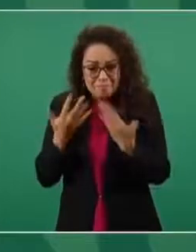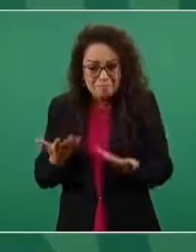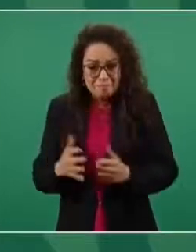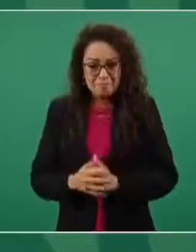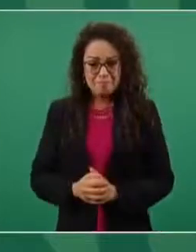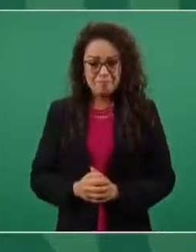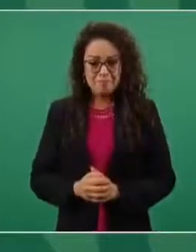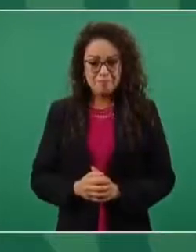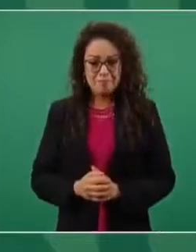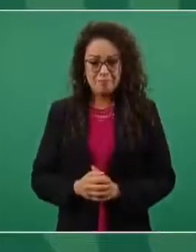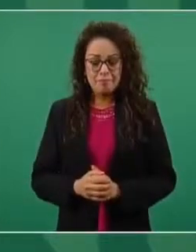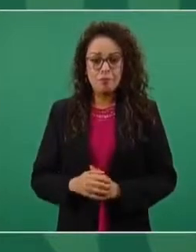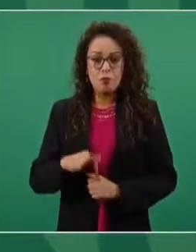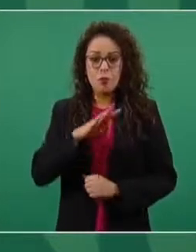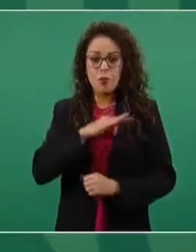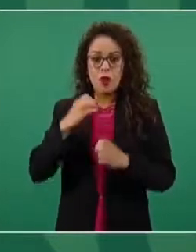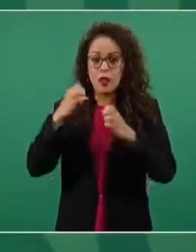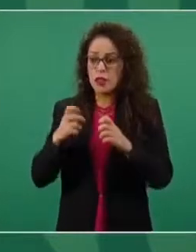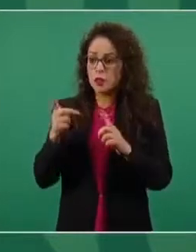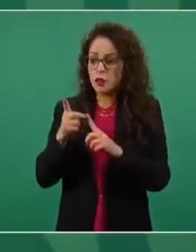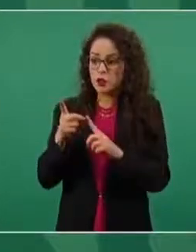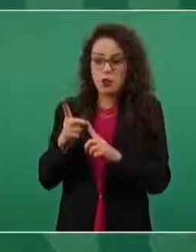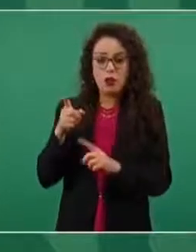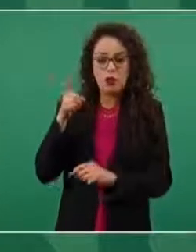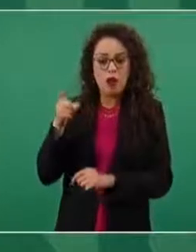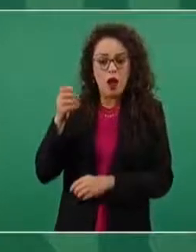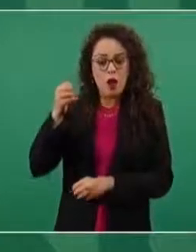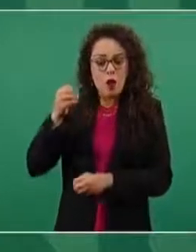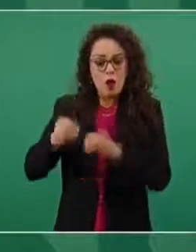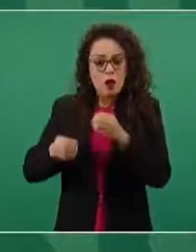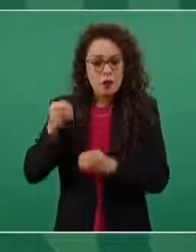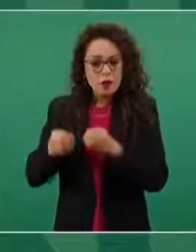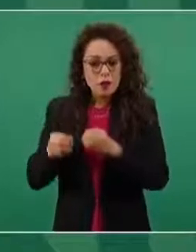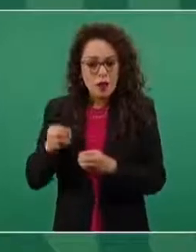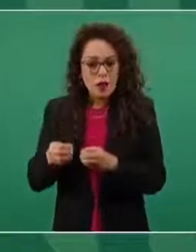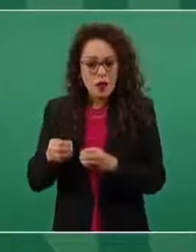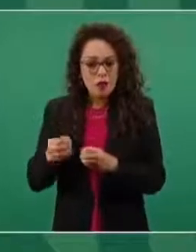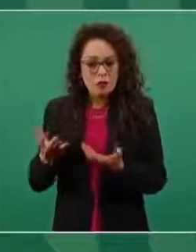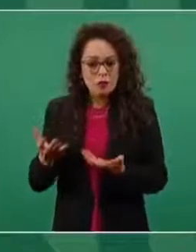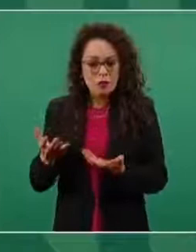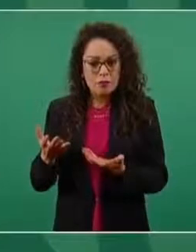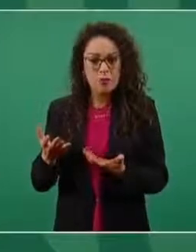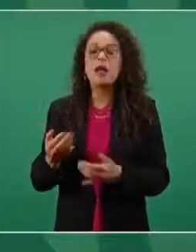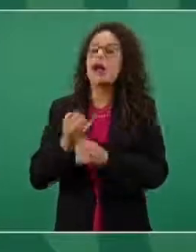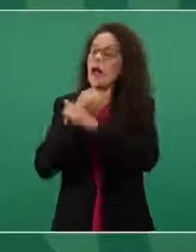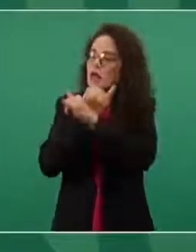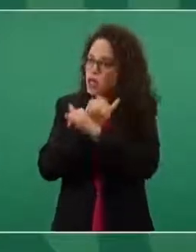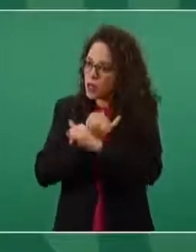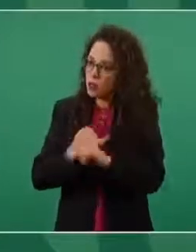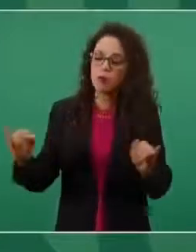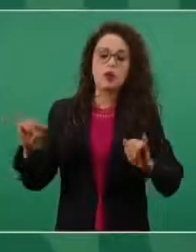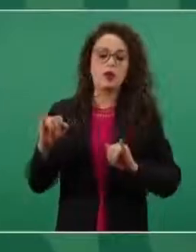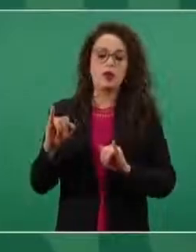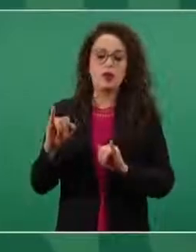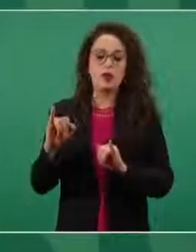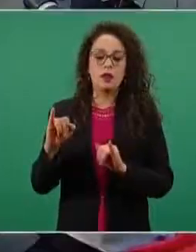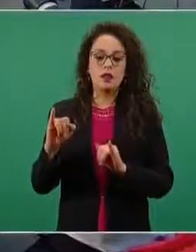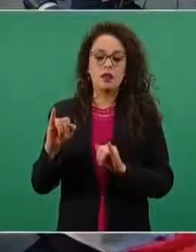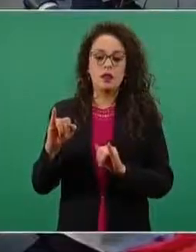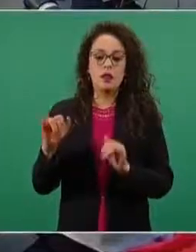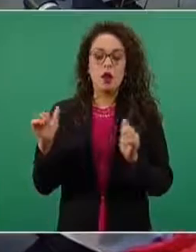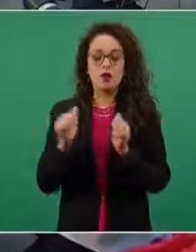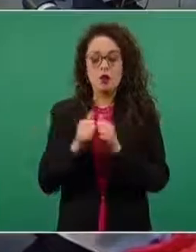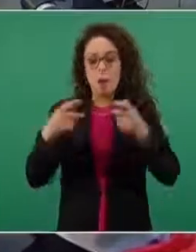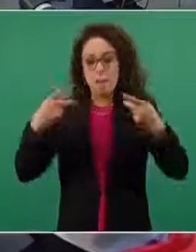Poder Autónomo, Independiente, con gente